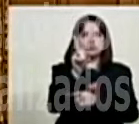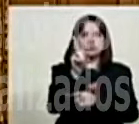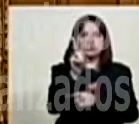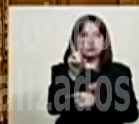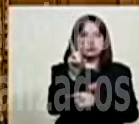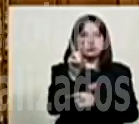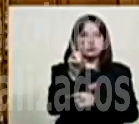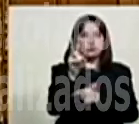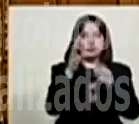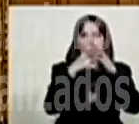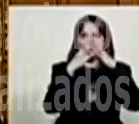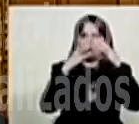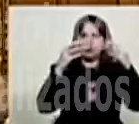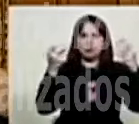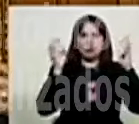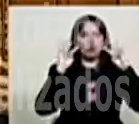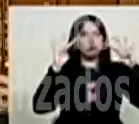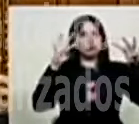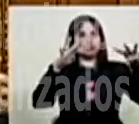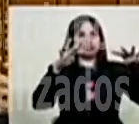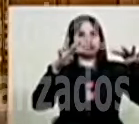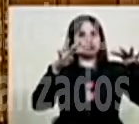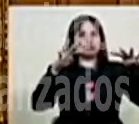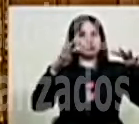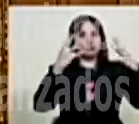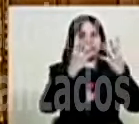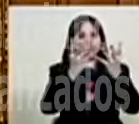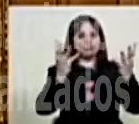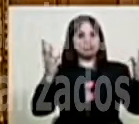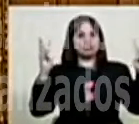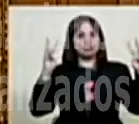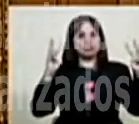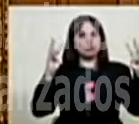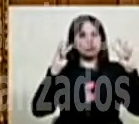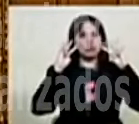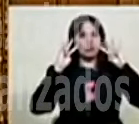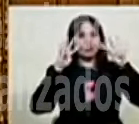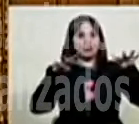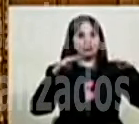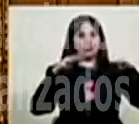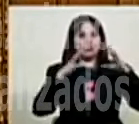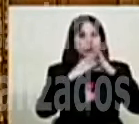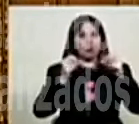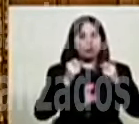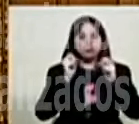toda la primera plana de la tarima presidencial, volteamos.